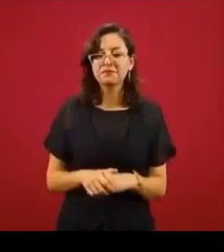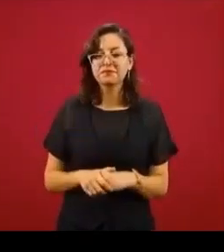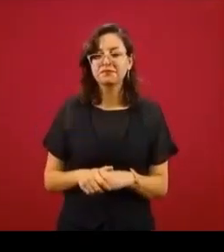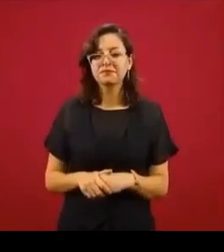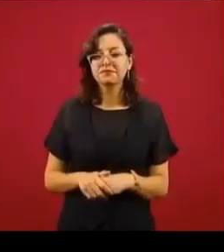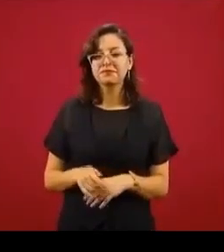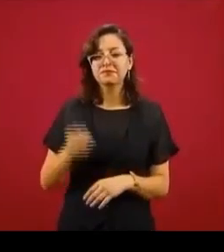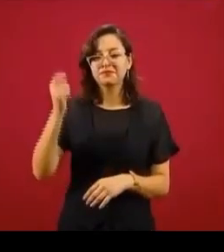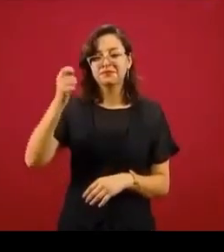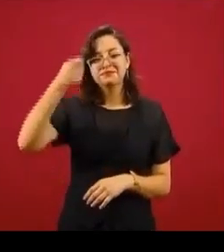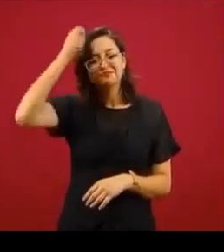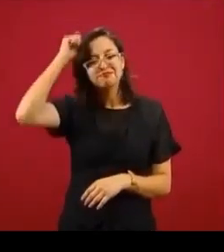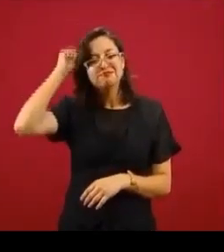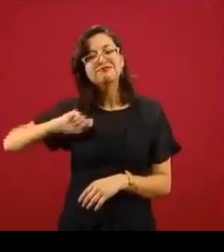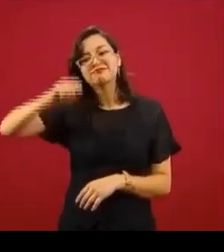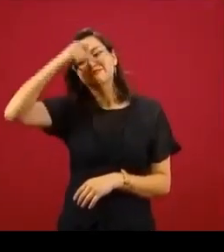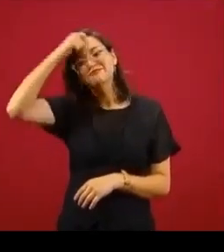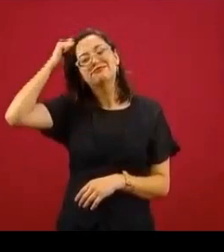un peine.